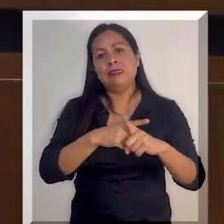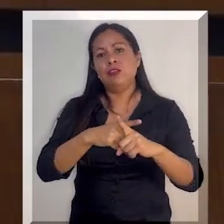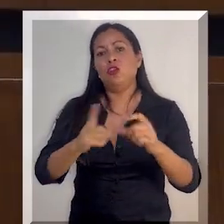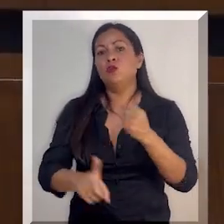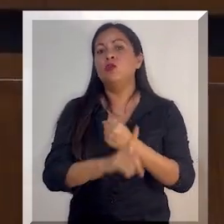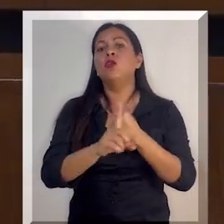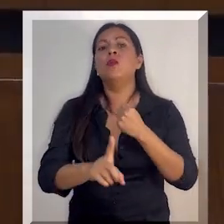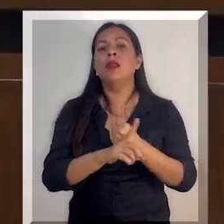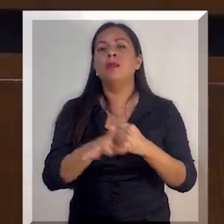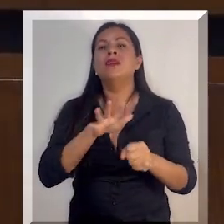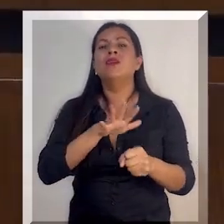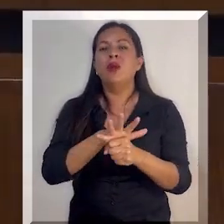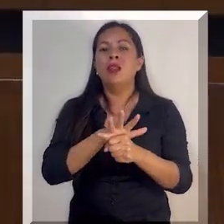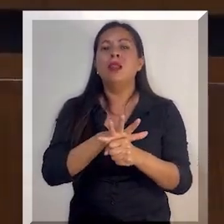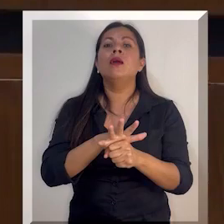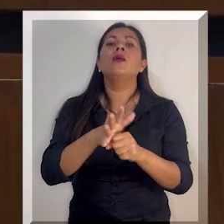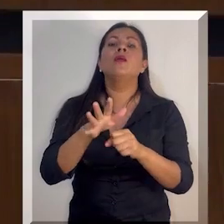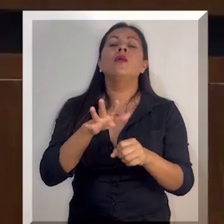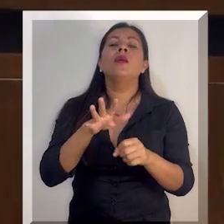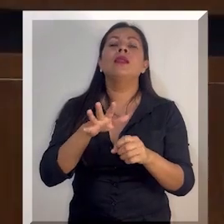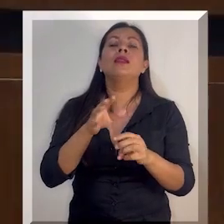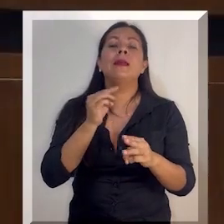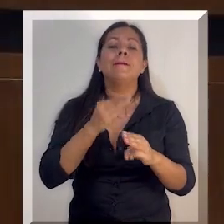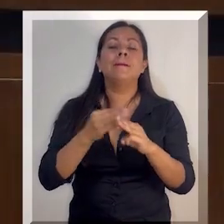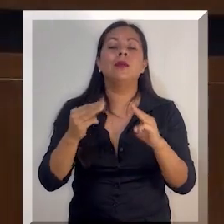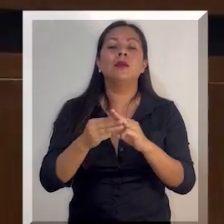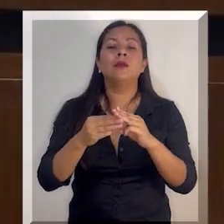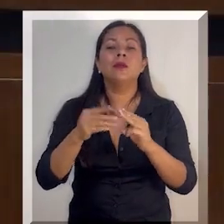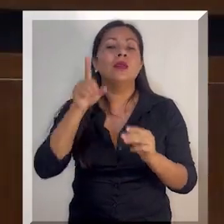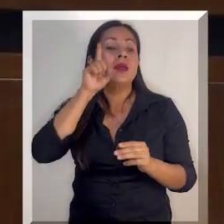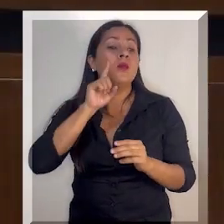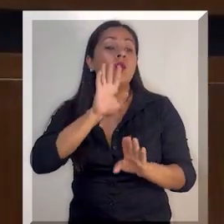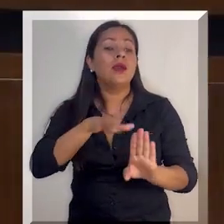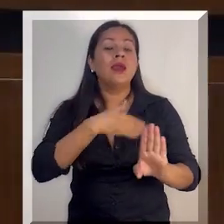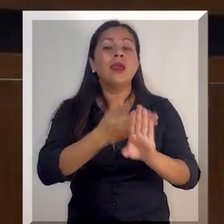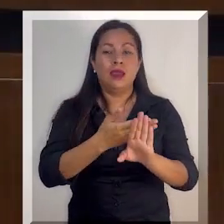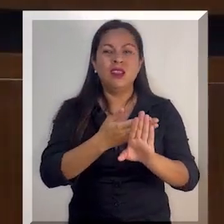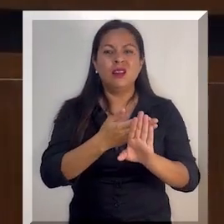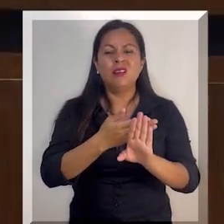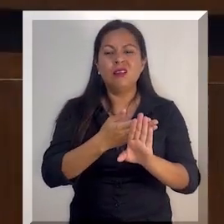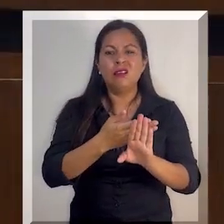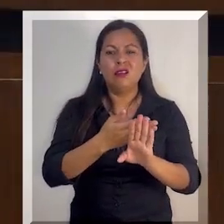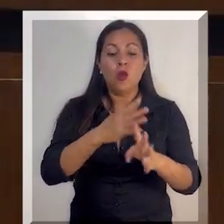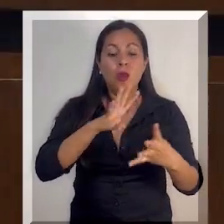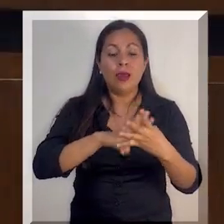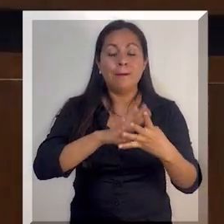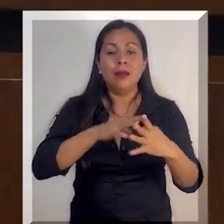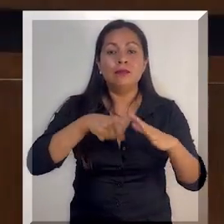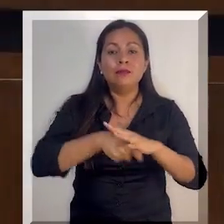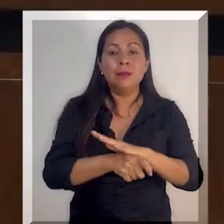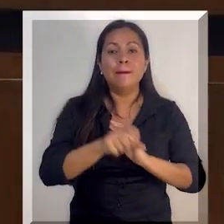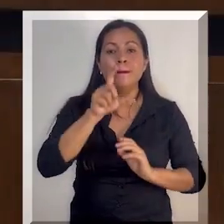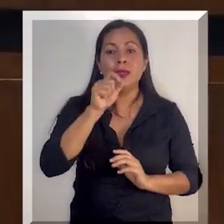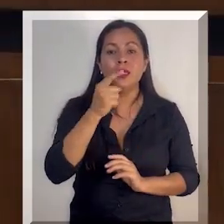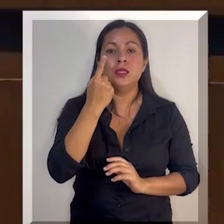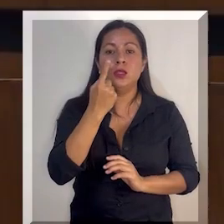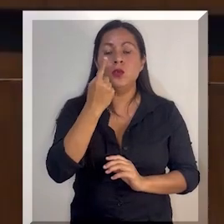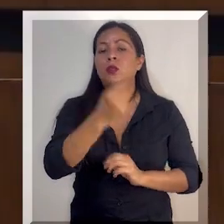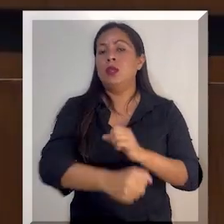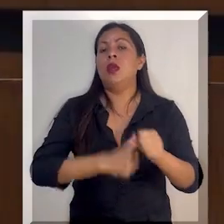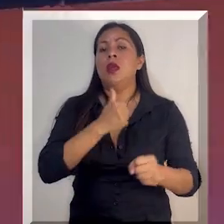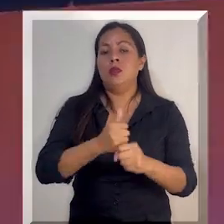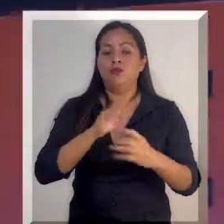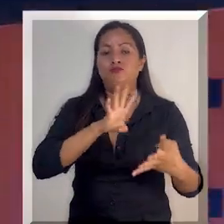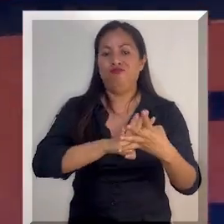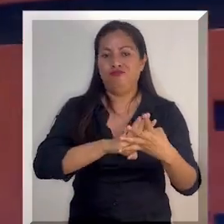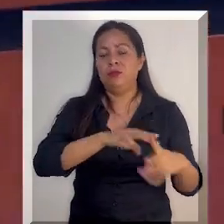agravantes, incluida la motivada por razón de género, con penas que ascienden a los 21 años de